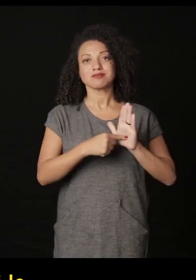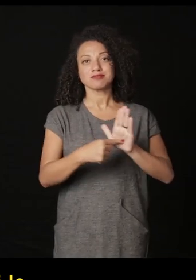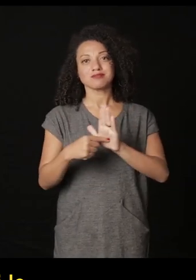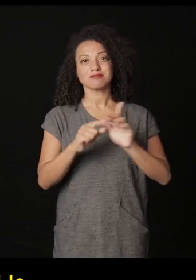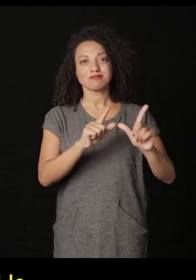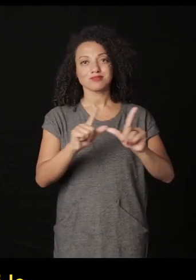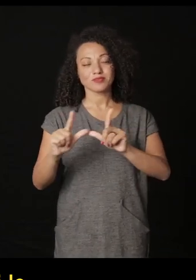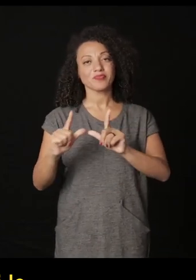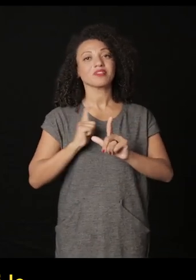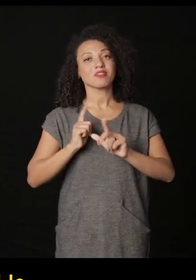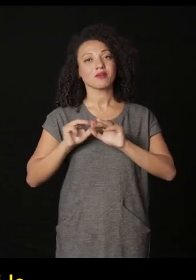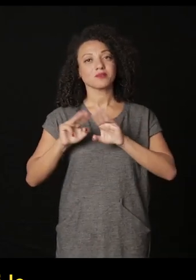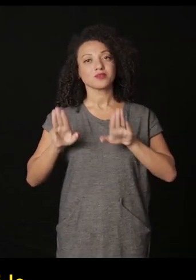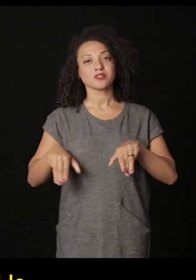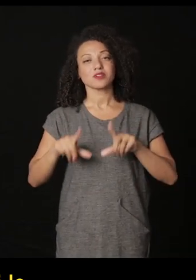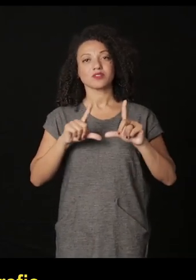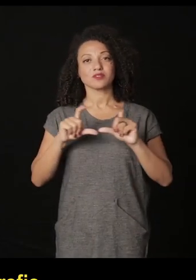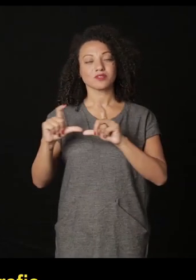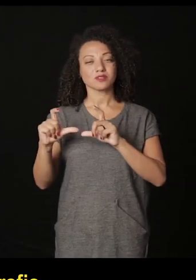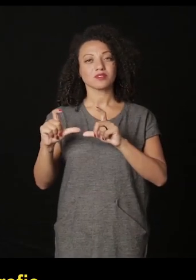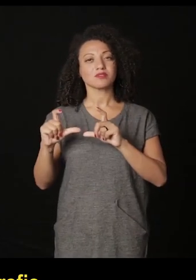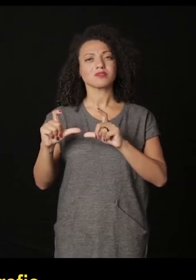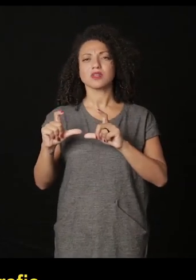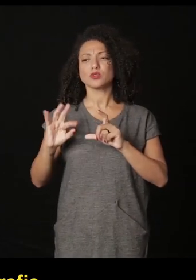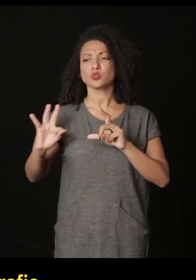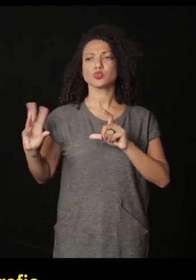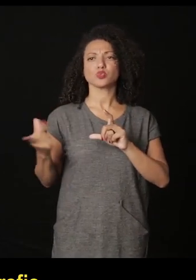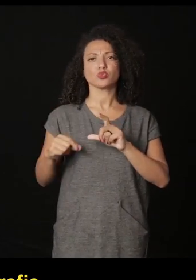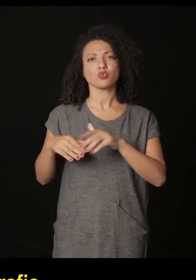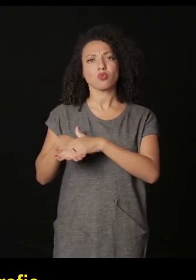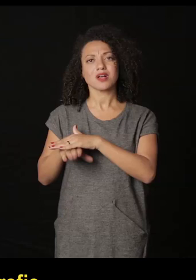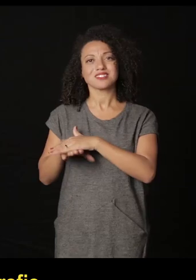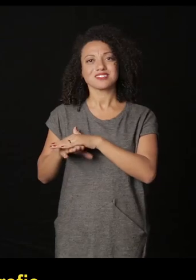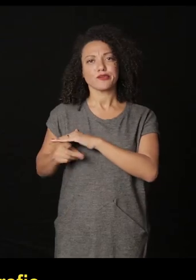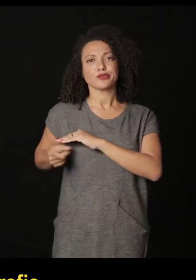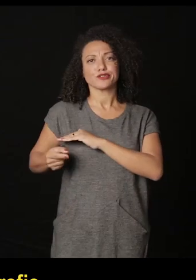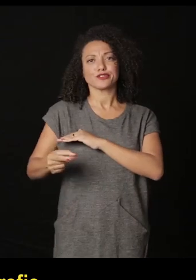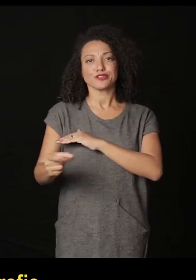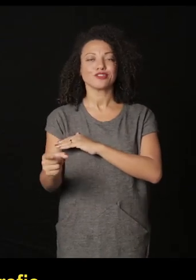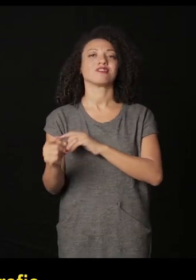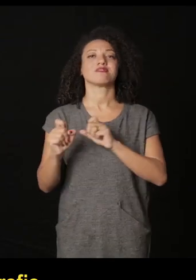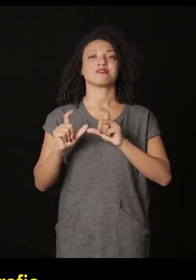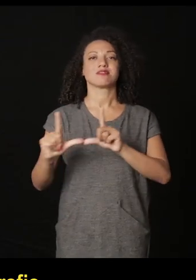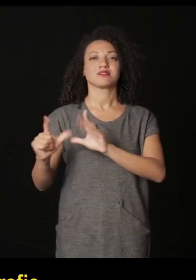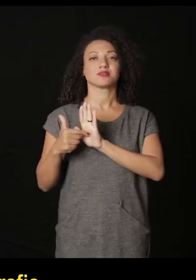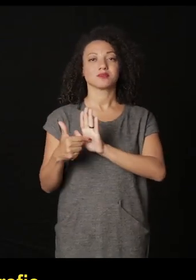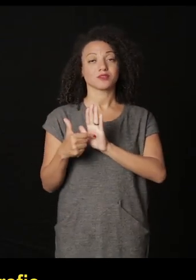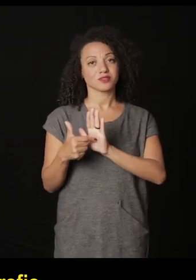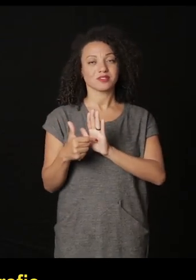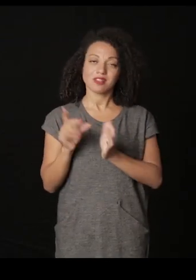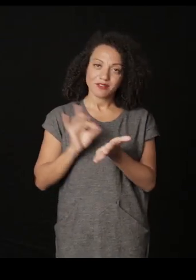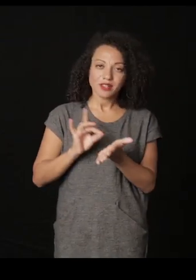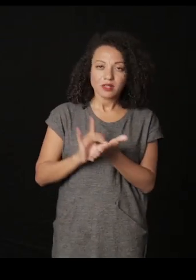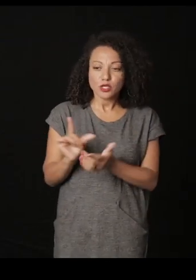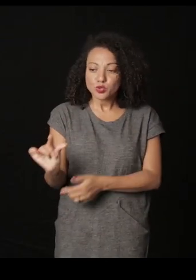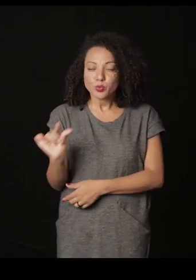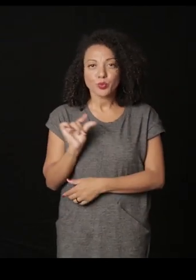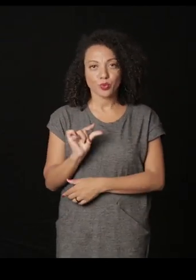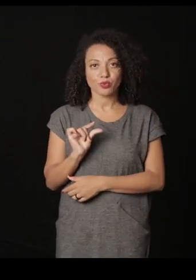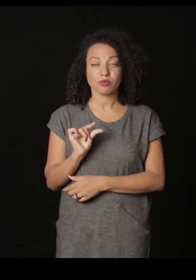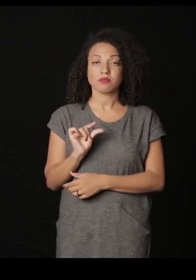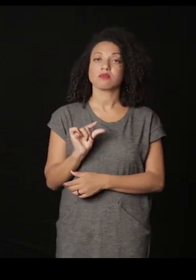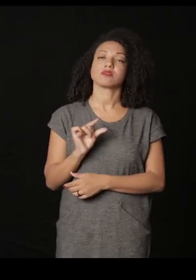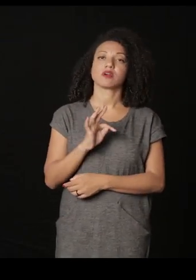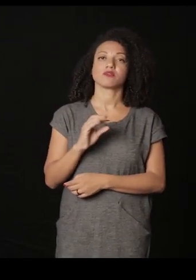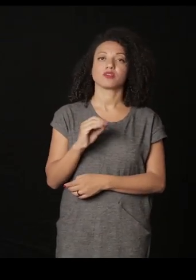exhibirlo en nuestra sala de exposiciones tenemos un museo de la fotografía donde se exhibe la colección permanente es decir un poco